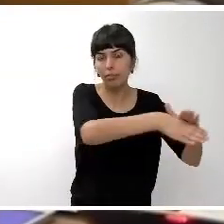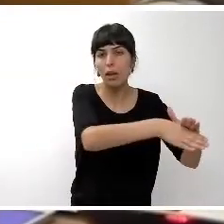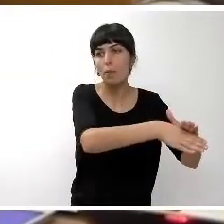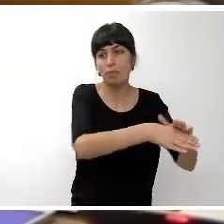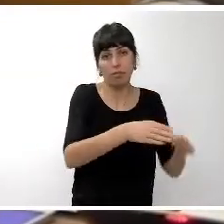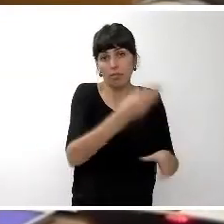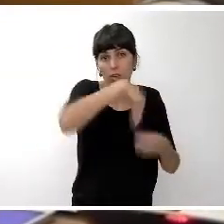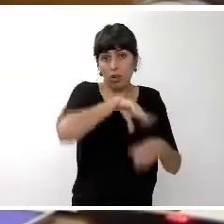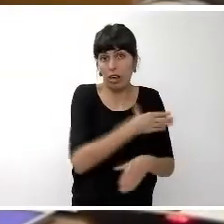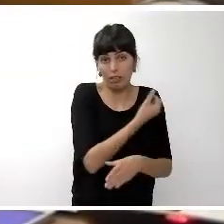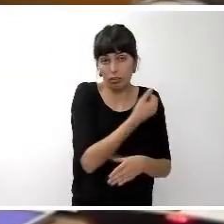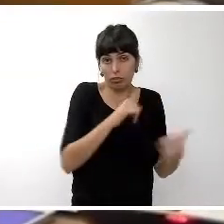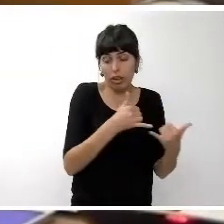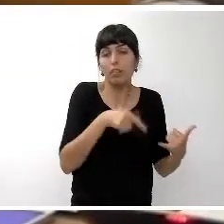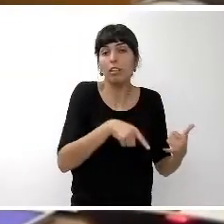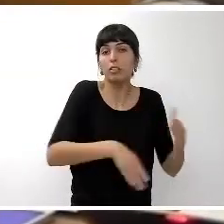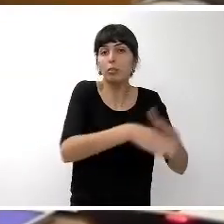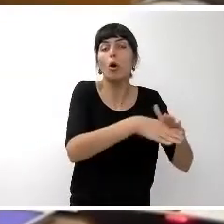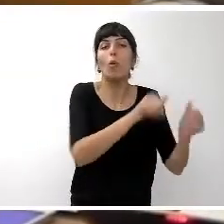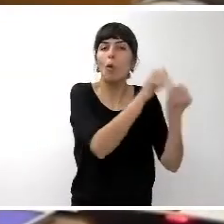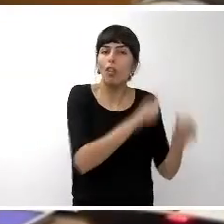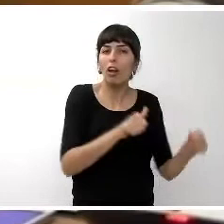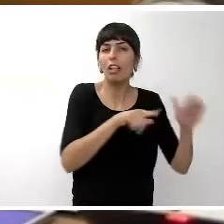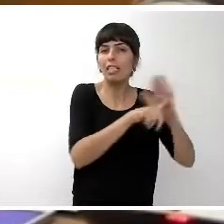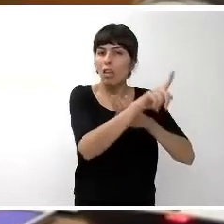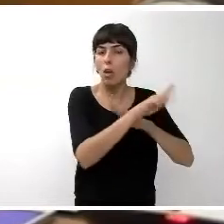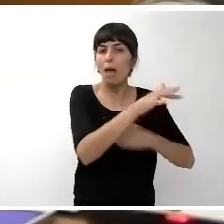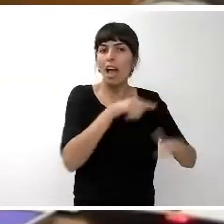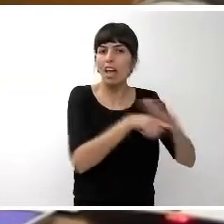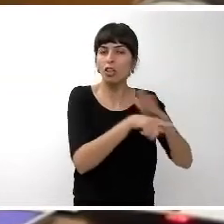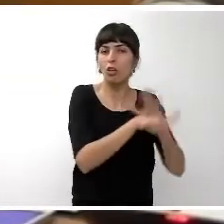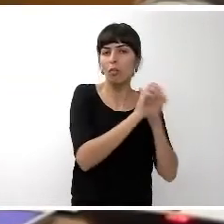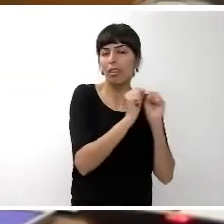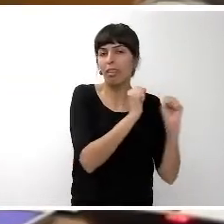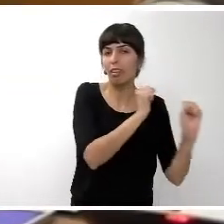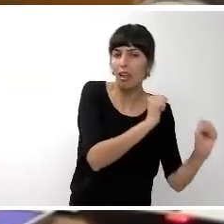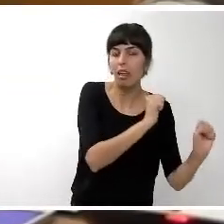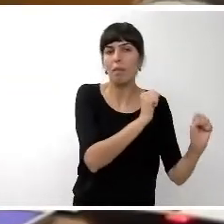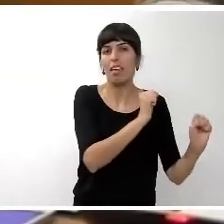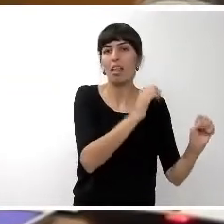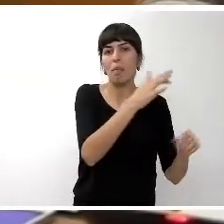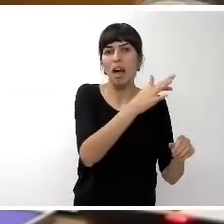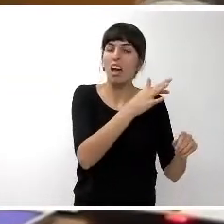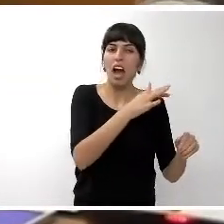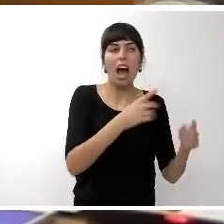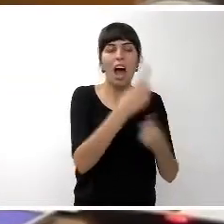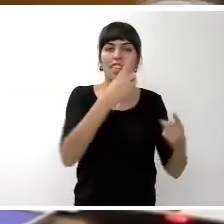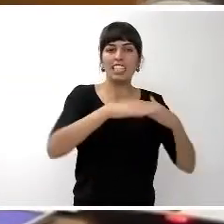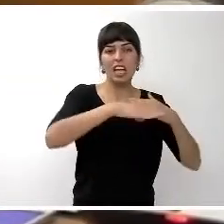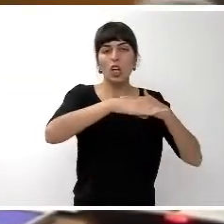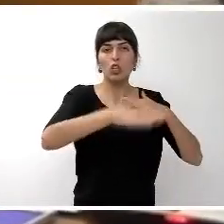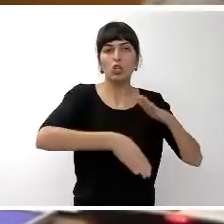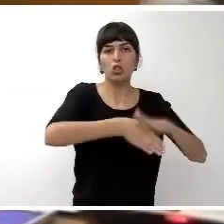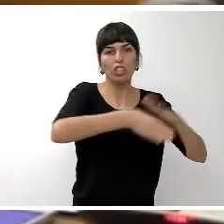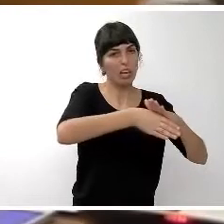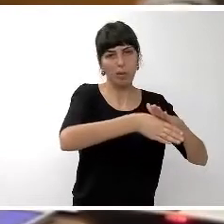este cabildo de un modelo de desarrollo y de gestión dependiente en buena medida insostenible a pesar de algunos maquillajes a pesar